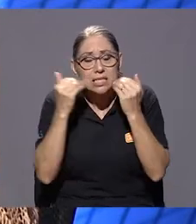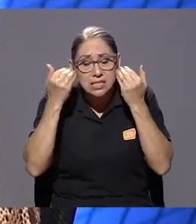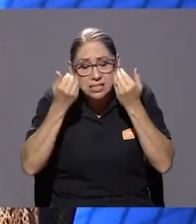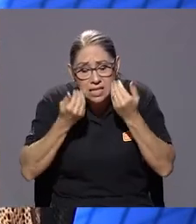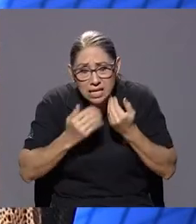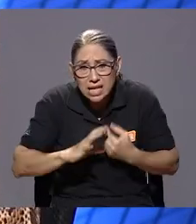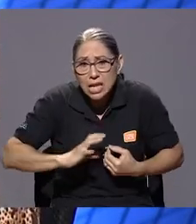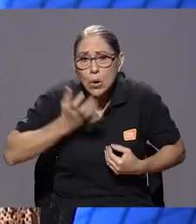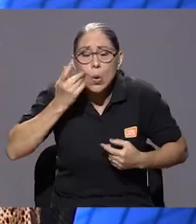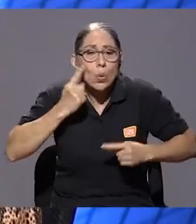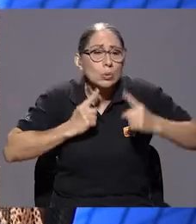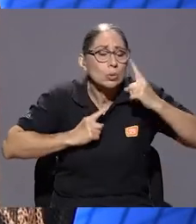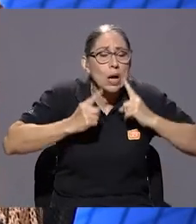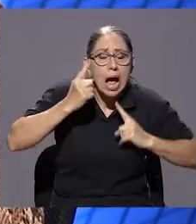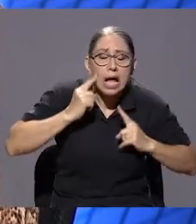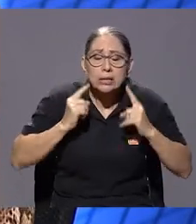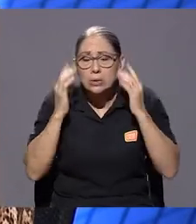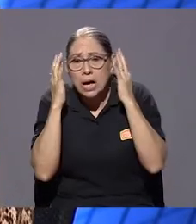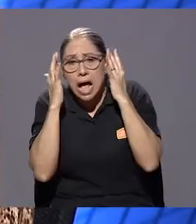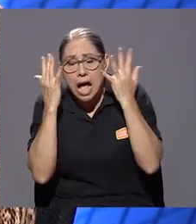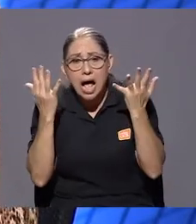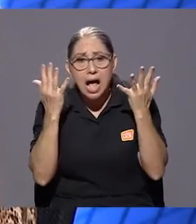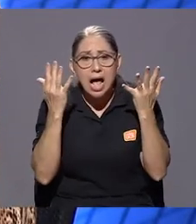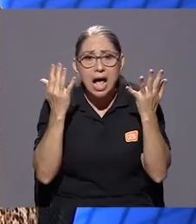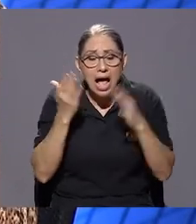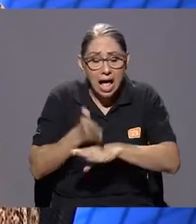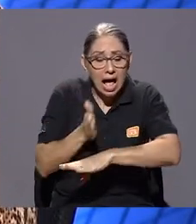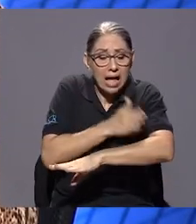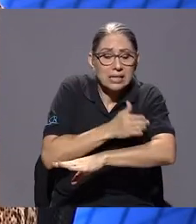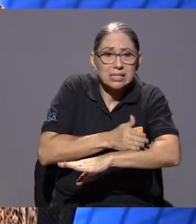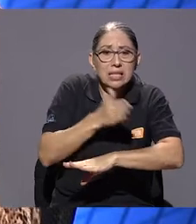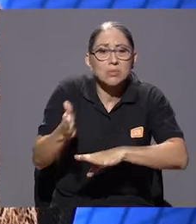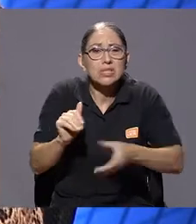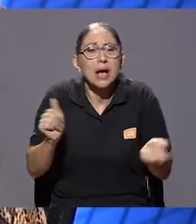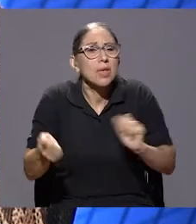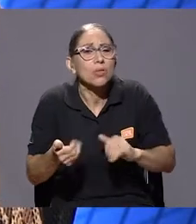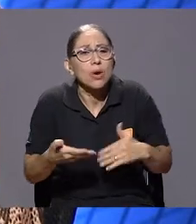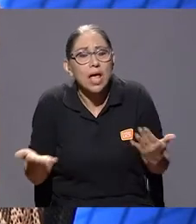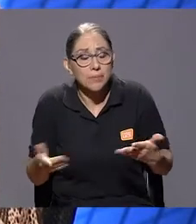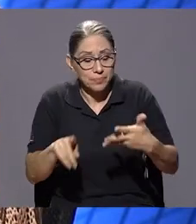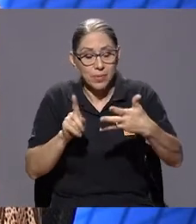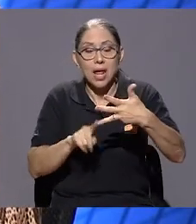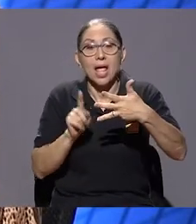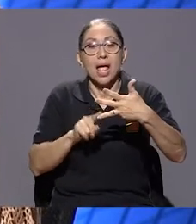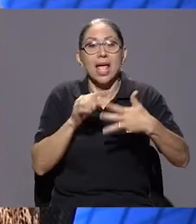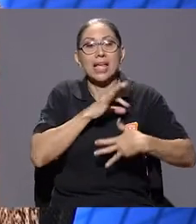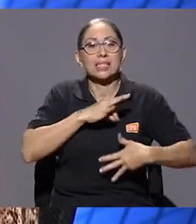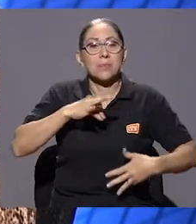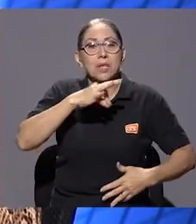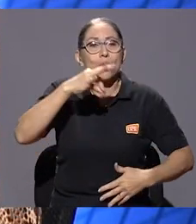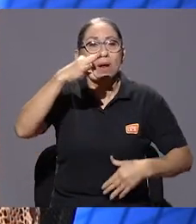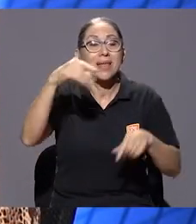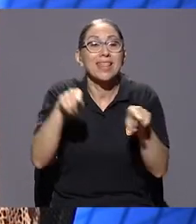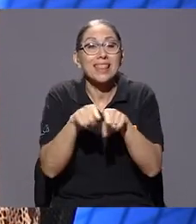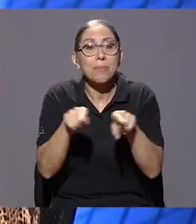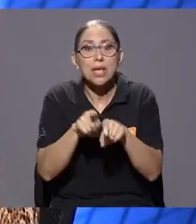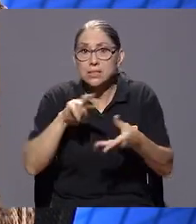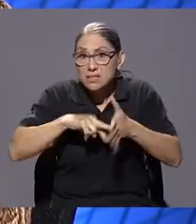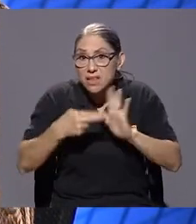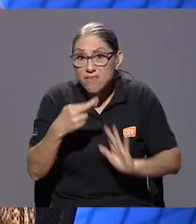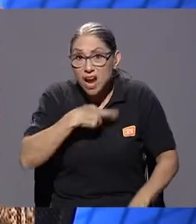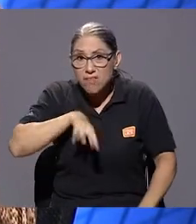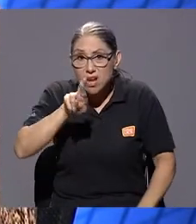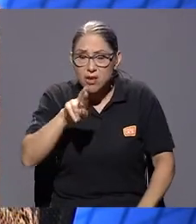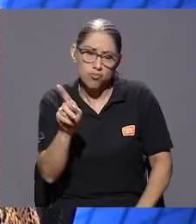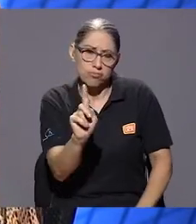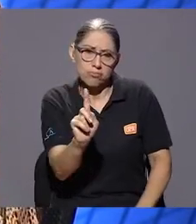llanto, paso con mucha preocupación, ¿qué ha cambiado? Y espiritualmente también. Espiritual no es necesariamente religión, no es creer en